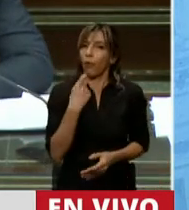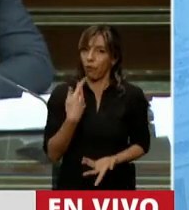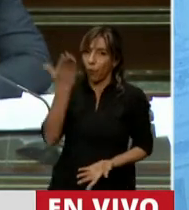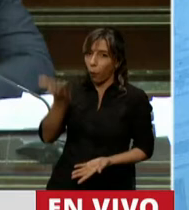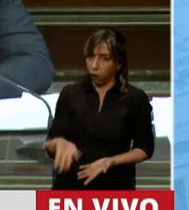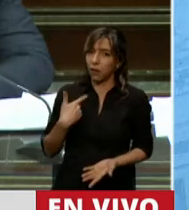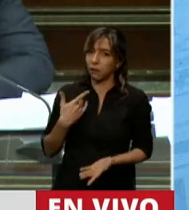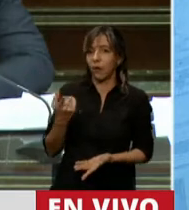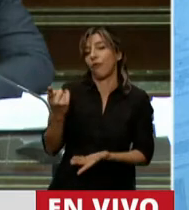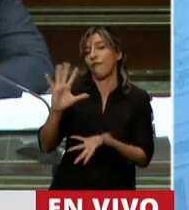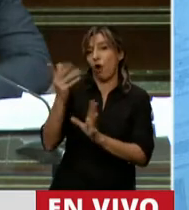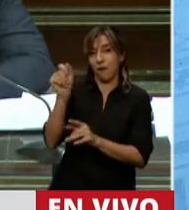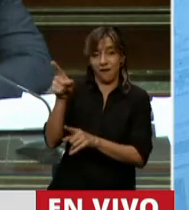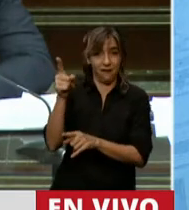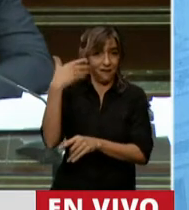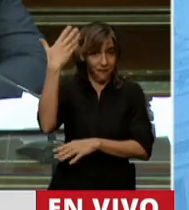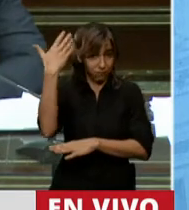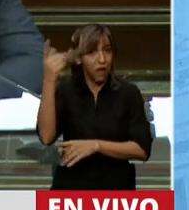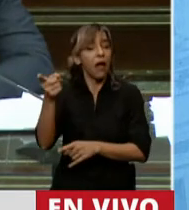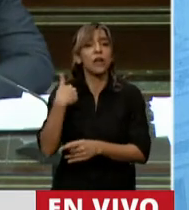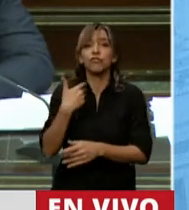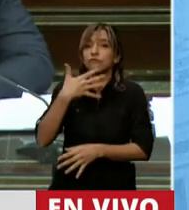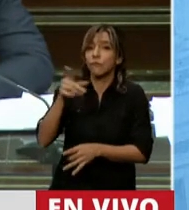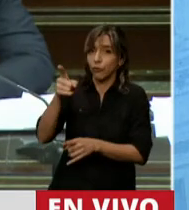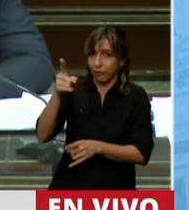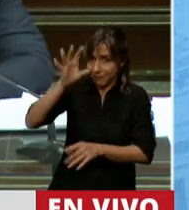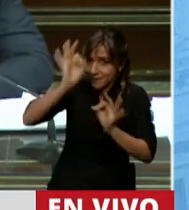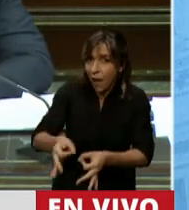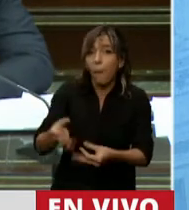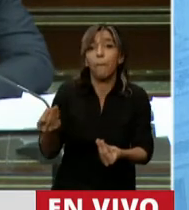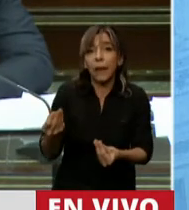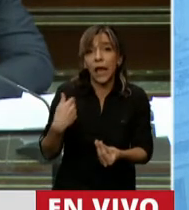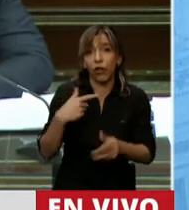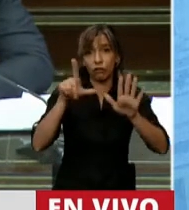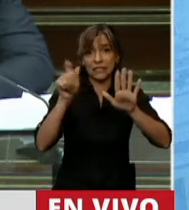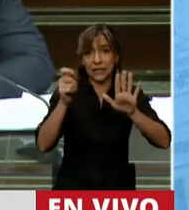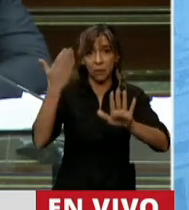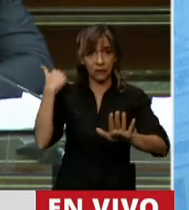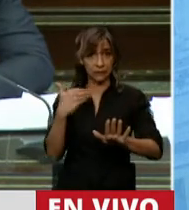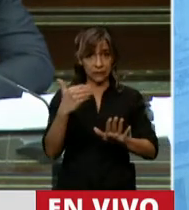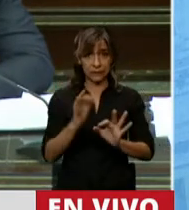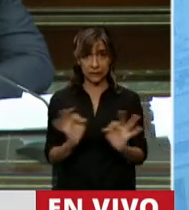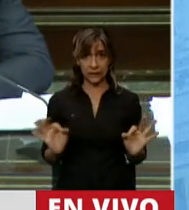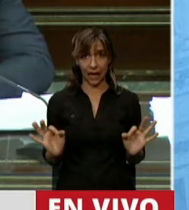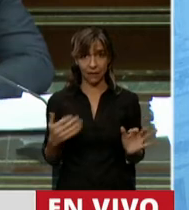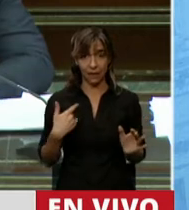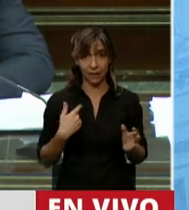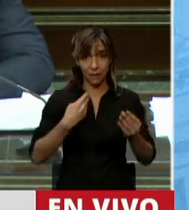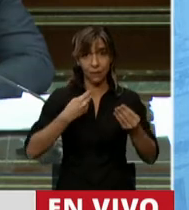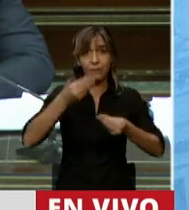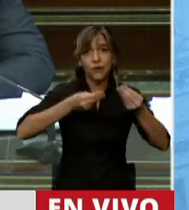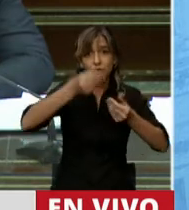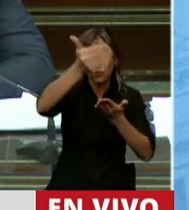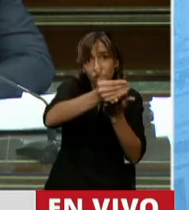esto que estoy hablando. Pero ¿sabe qué pasa, señor Jefe? Han pasado 7 meses, no hay asignación presupuestaria, y las 42